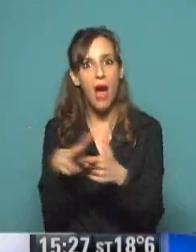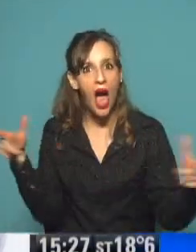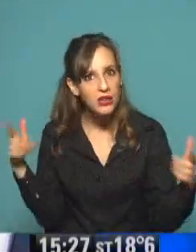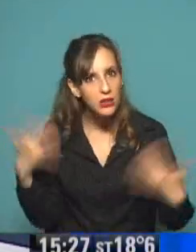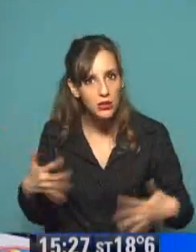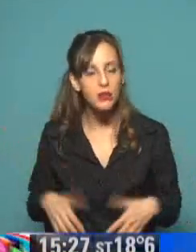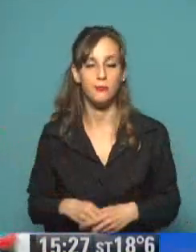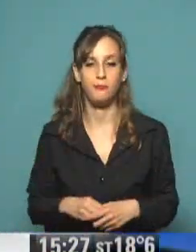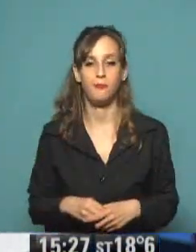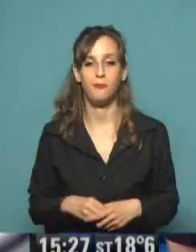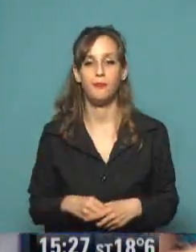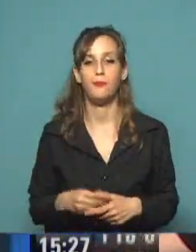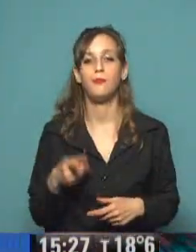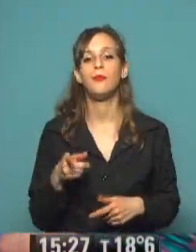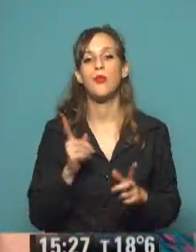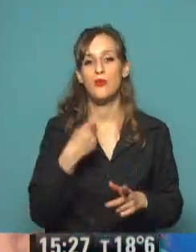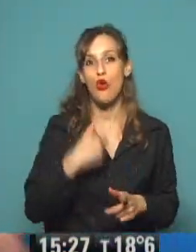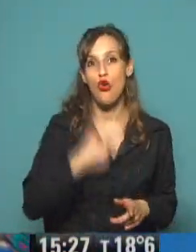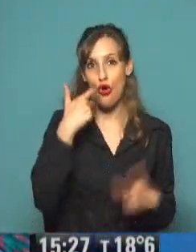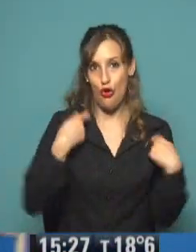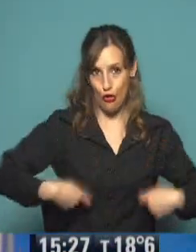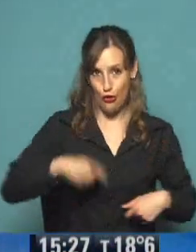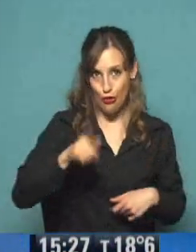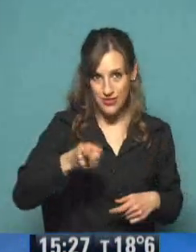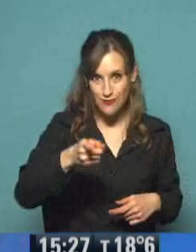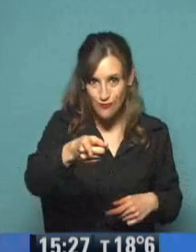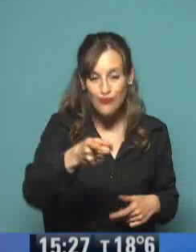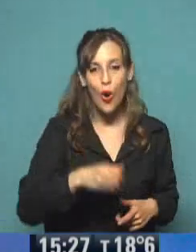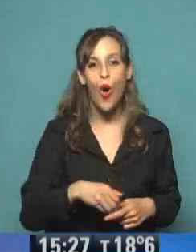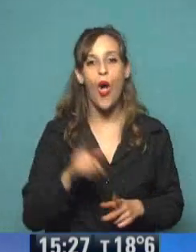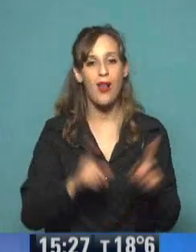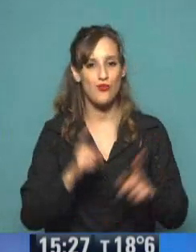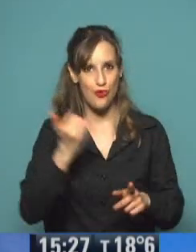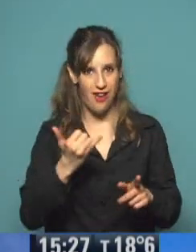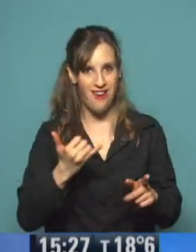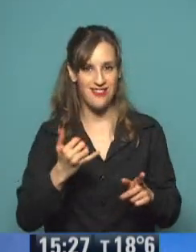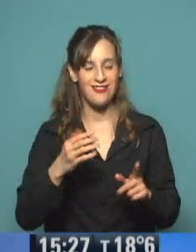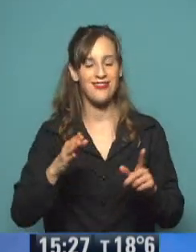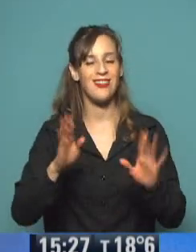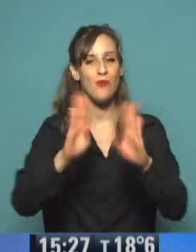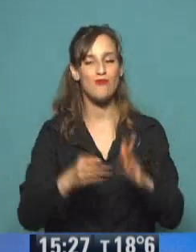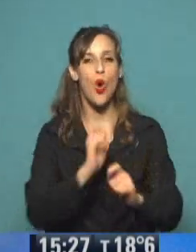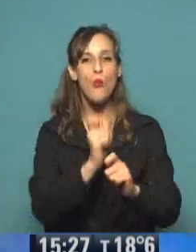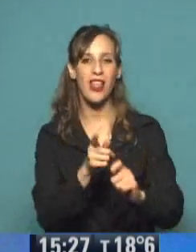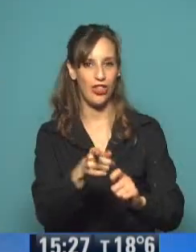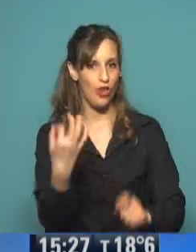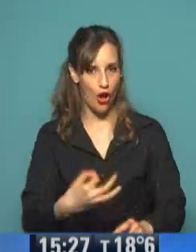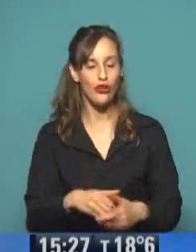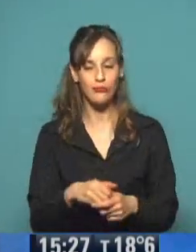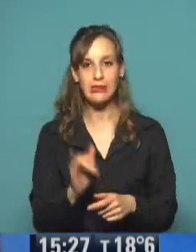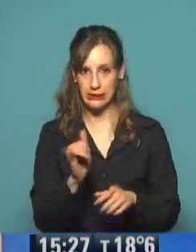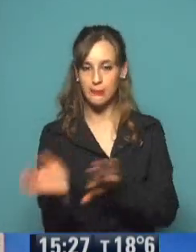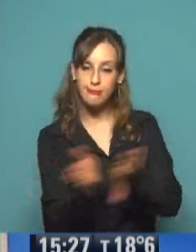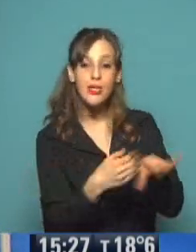en Salta a Güemes y los ponchos rojos. Tal cual. Ahí están todos hermosos ese monumento. Tal cual. Y entonces